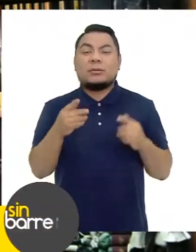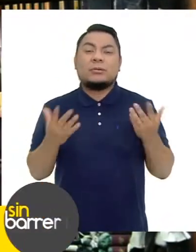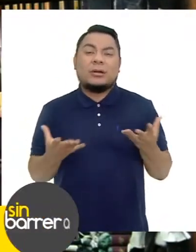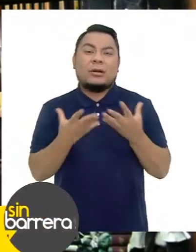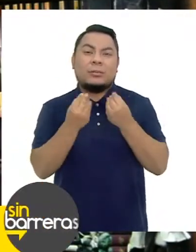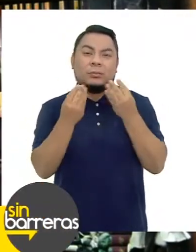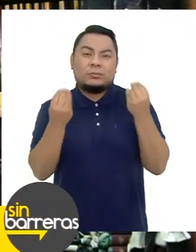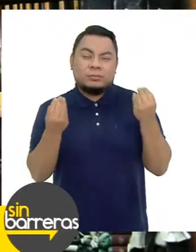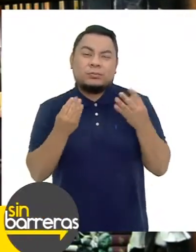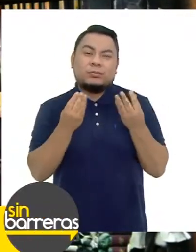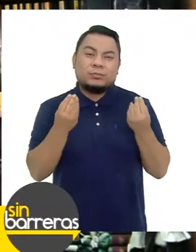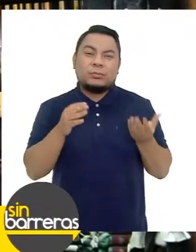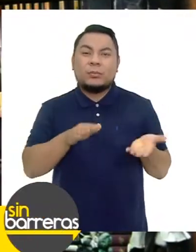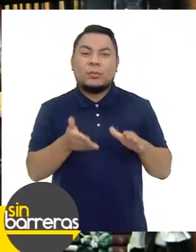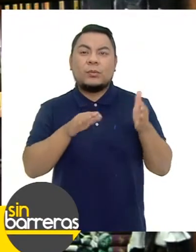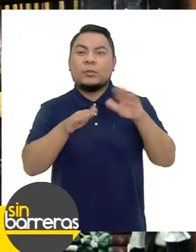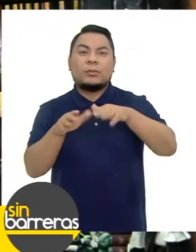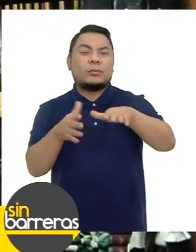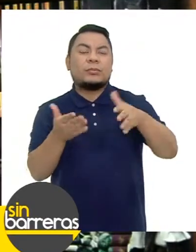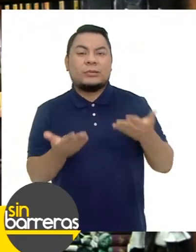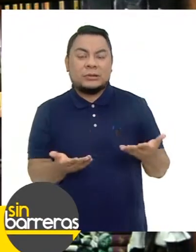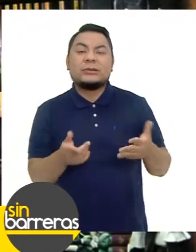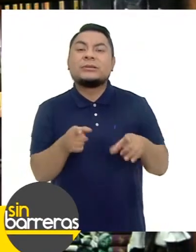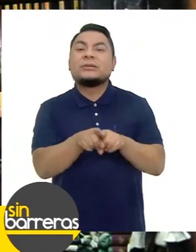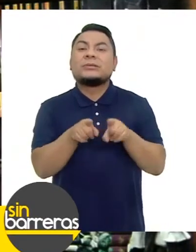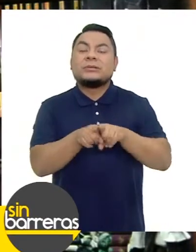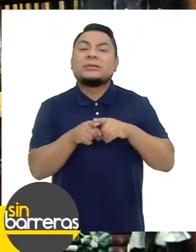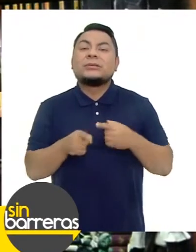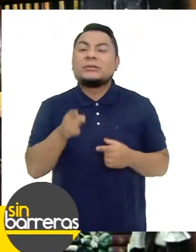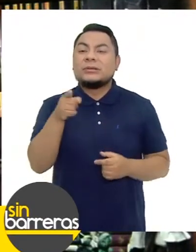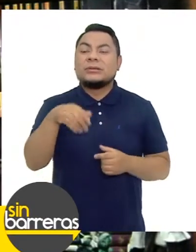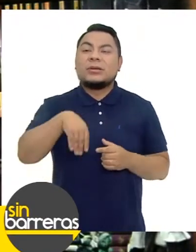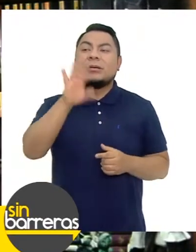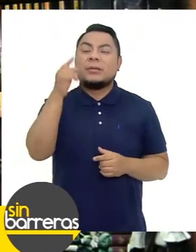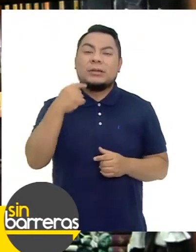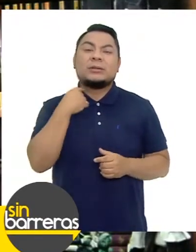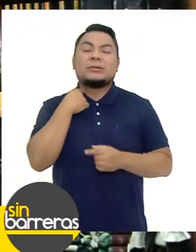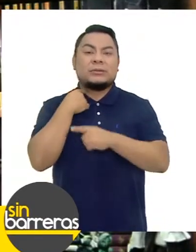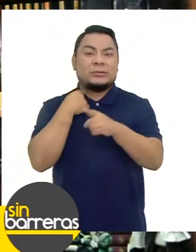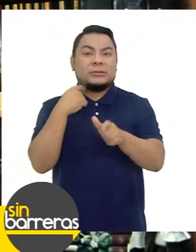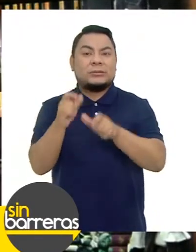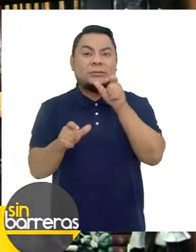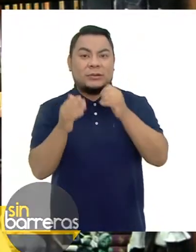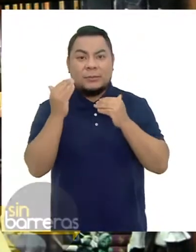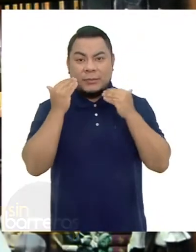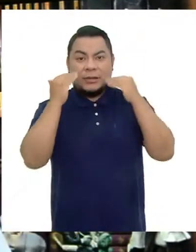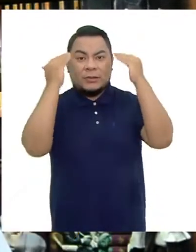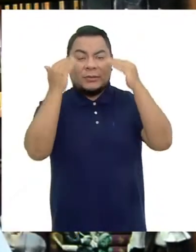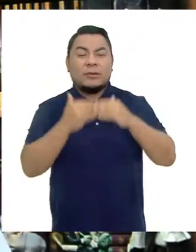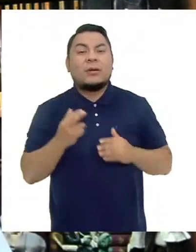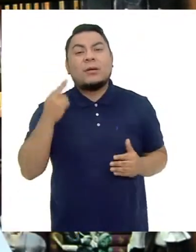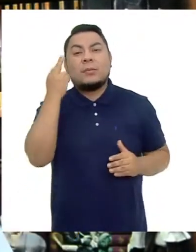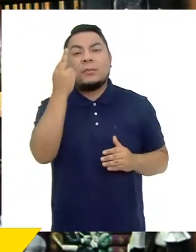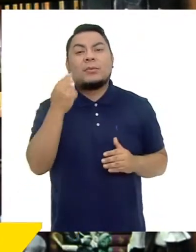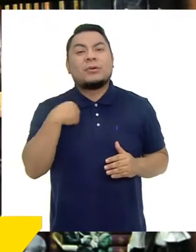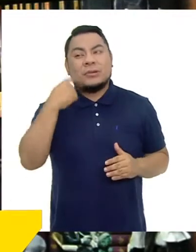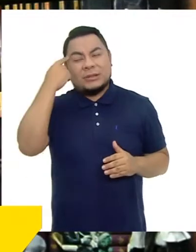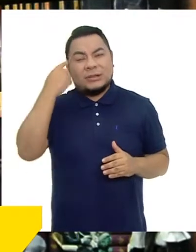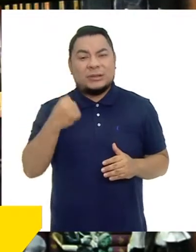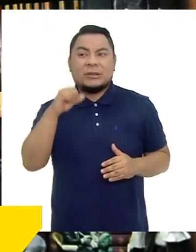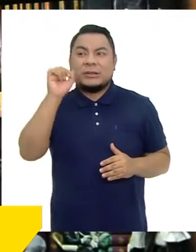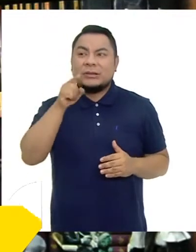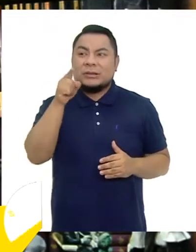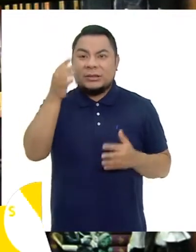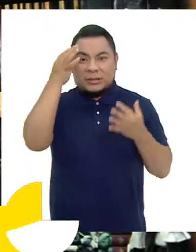número de fallecidos También han sido los más afectados las personas mayores Por eso que ha sido